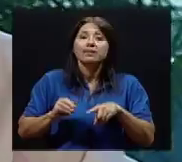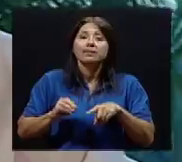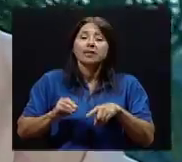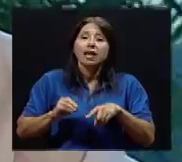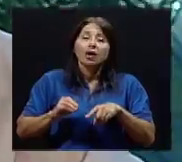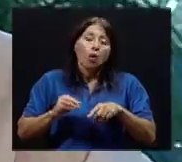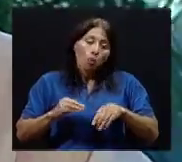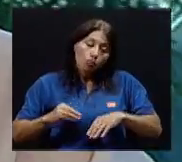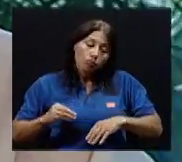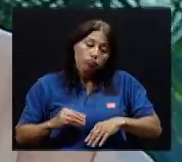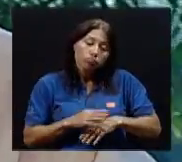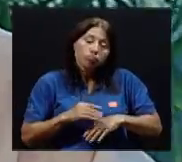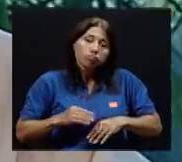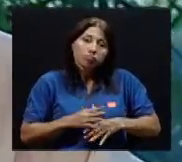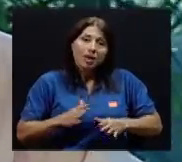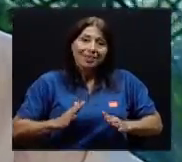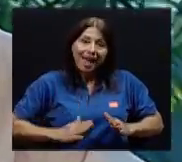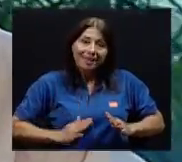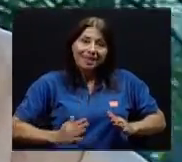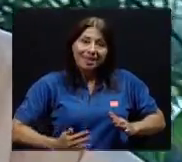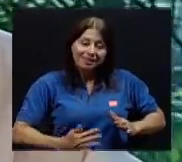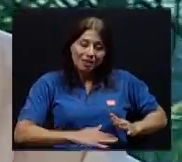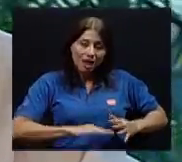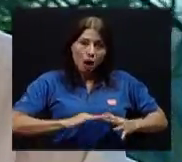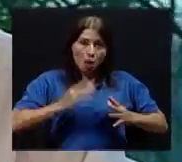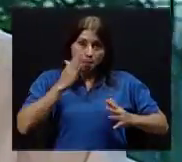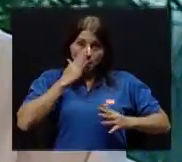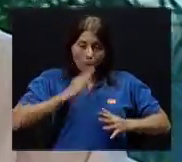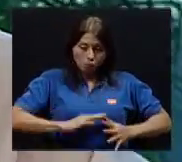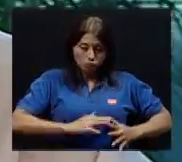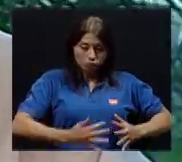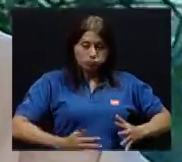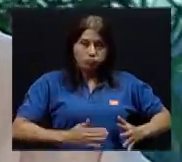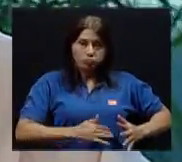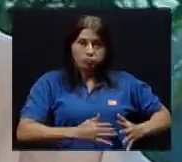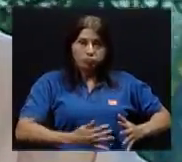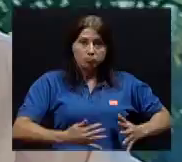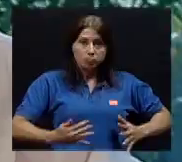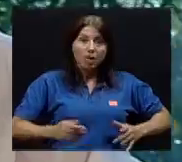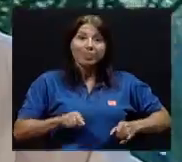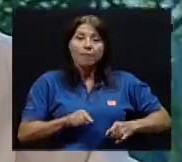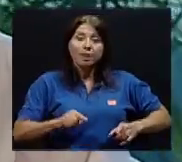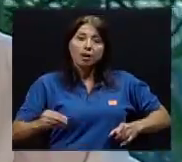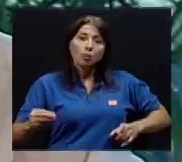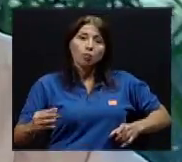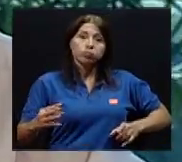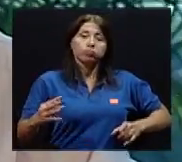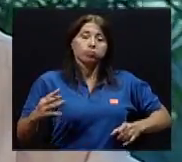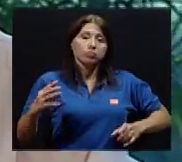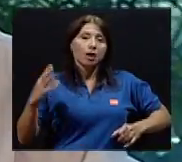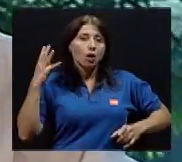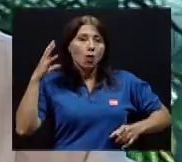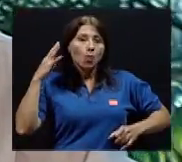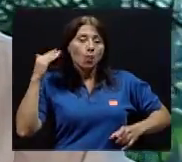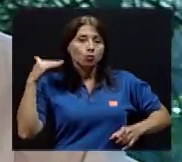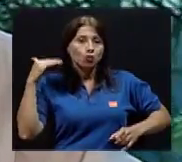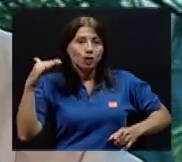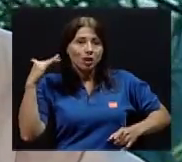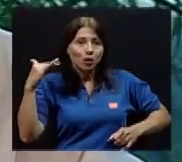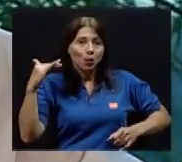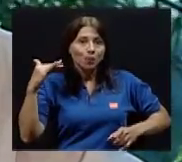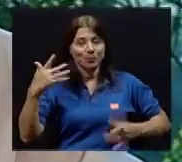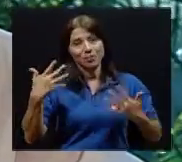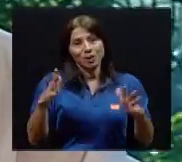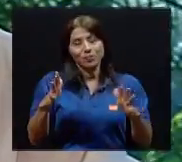sonido para el niño hacer movimientos. Bueno, esto es una cosa muy avanzada. Vamos a hablar de lo específico ahora.